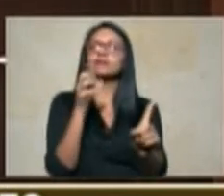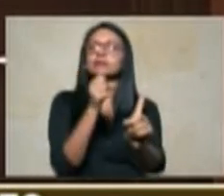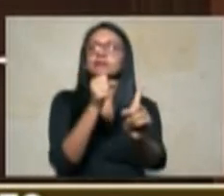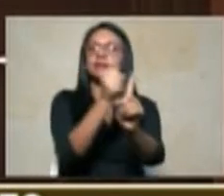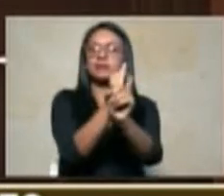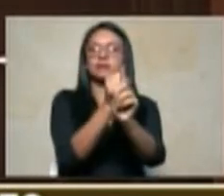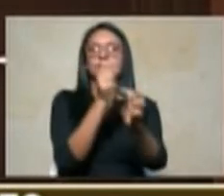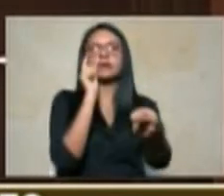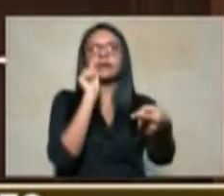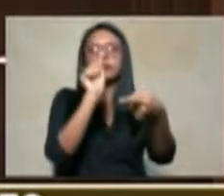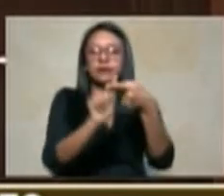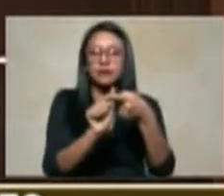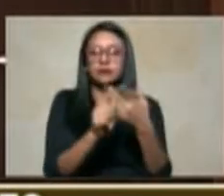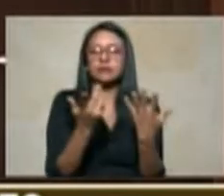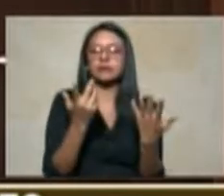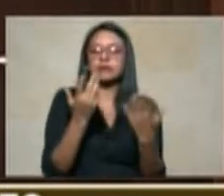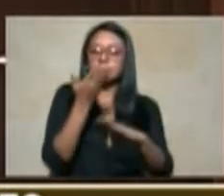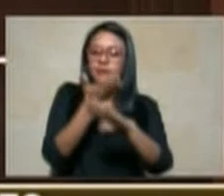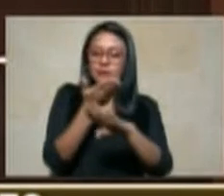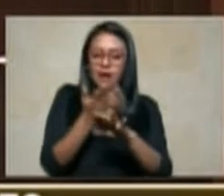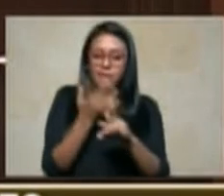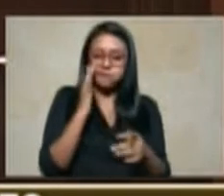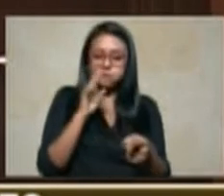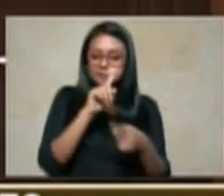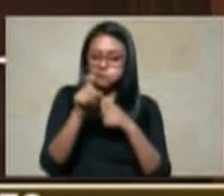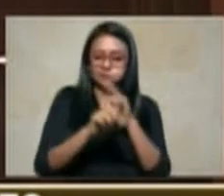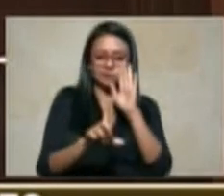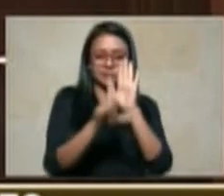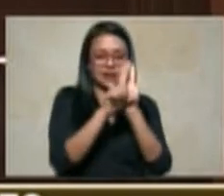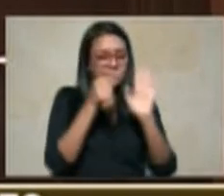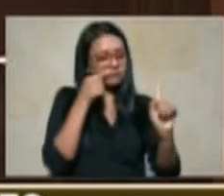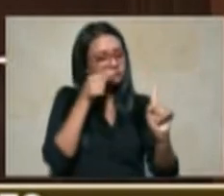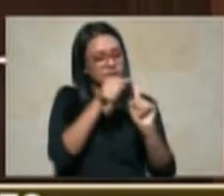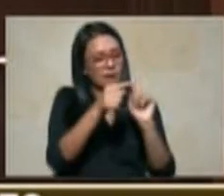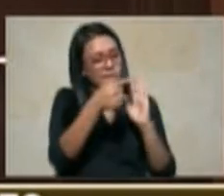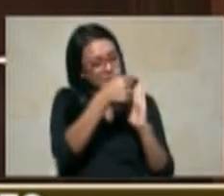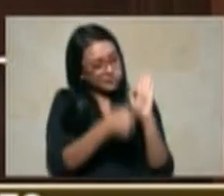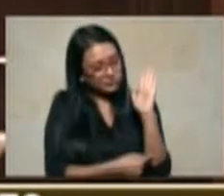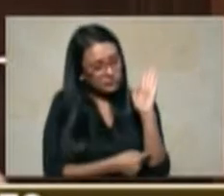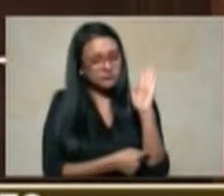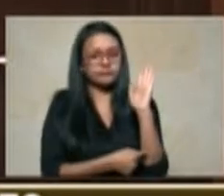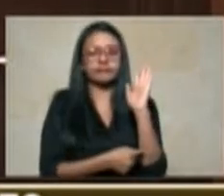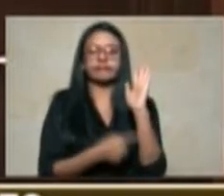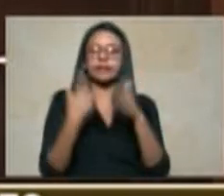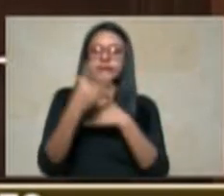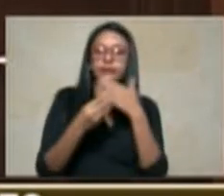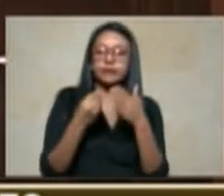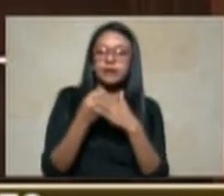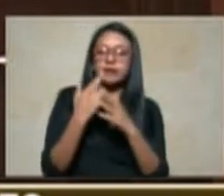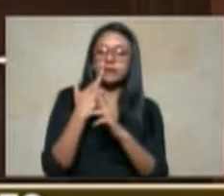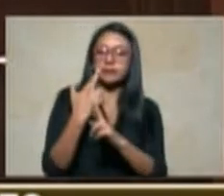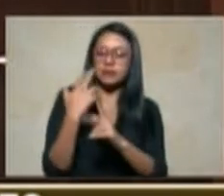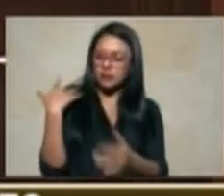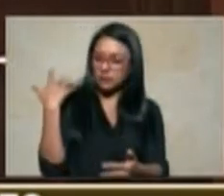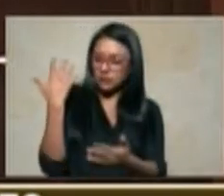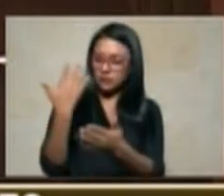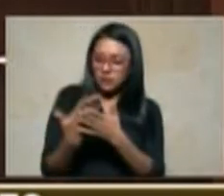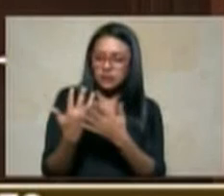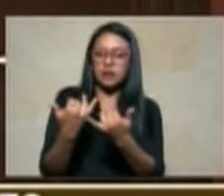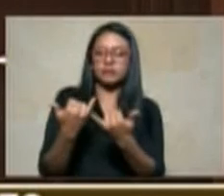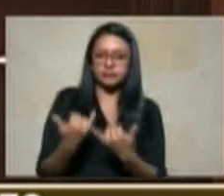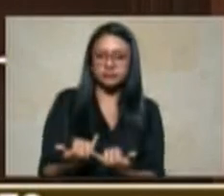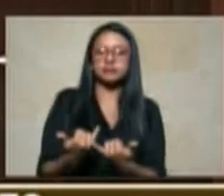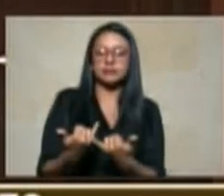propósitos del instrumento legal además de los resultados que hasta el momento ha concebido quisiera antes de terminar